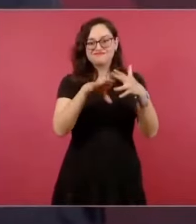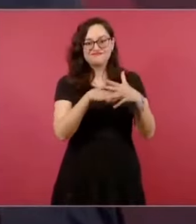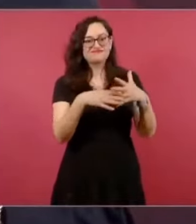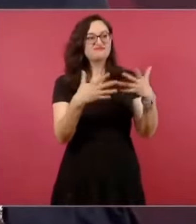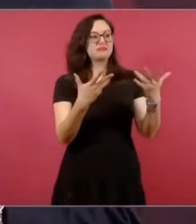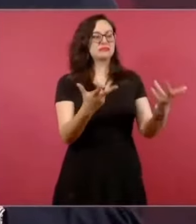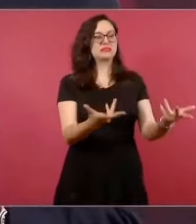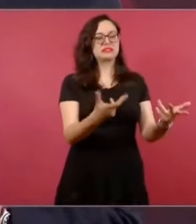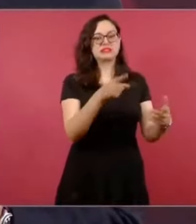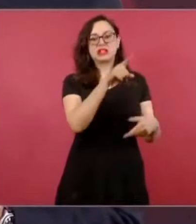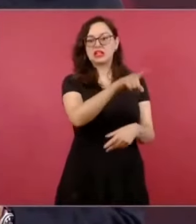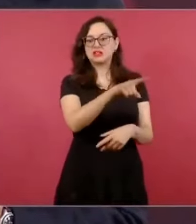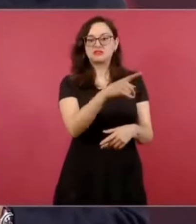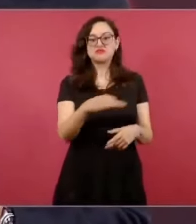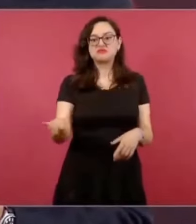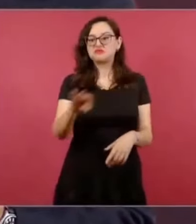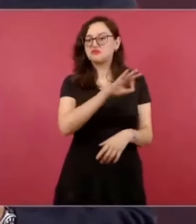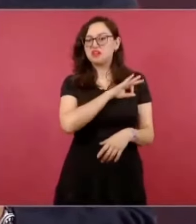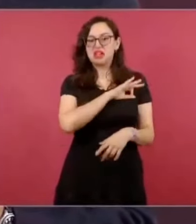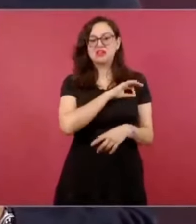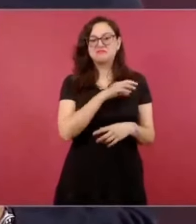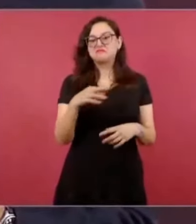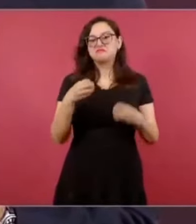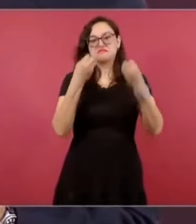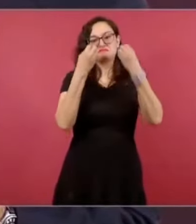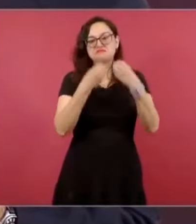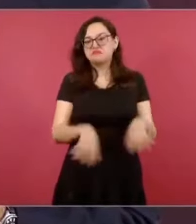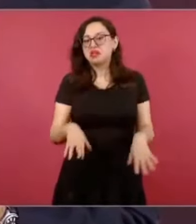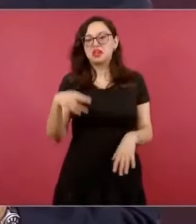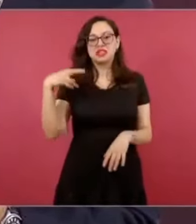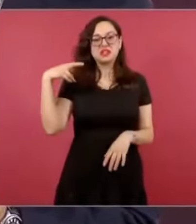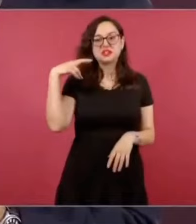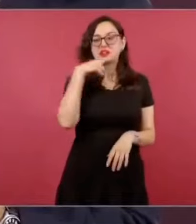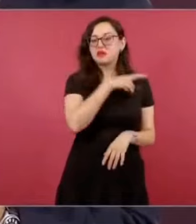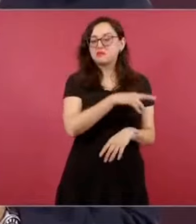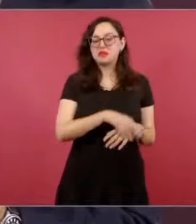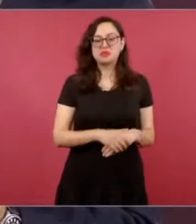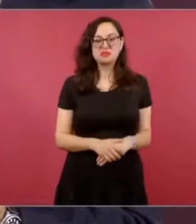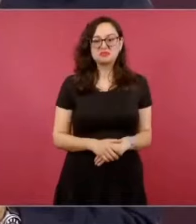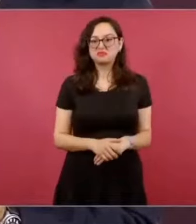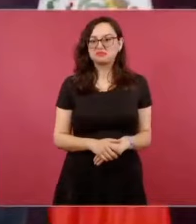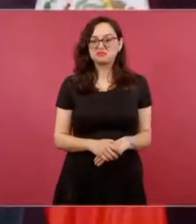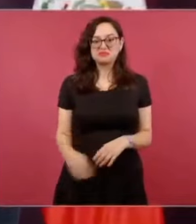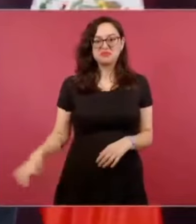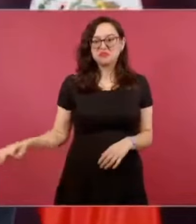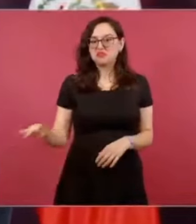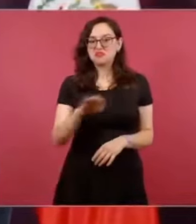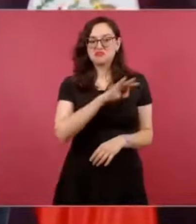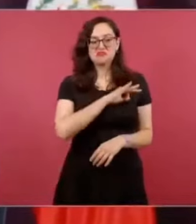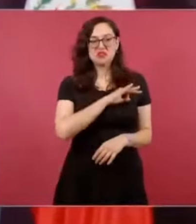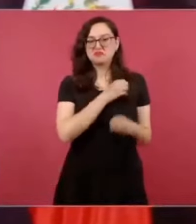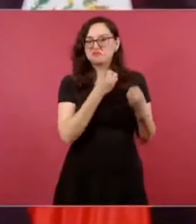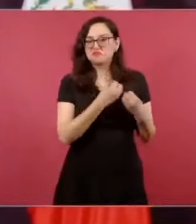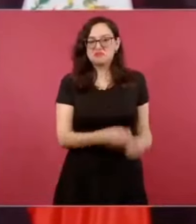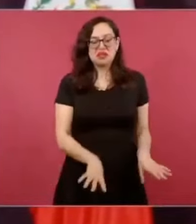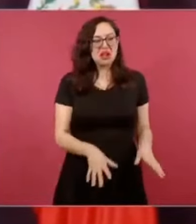Son poco optimistas, mujeres, hombres de poca fe y un luchador